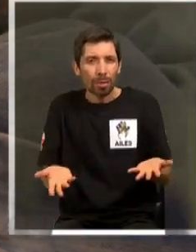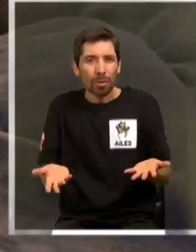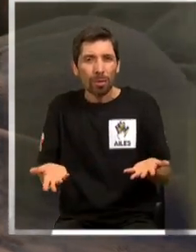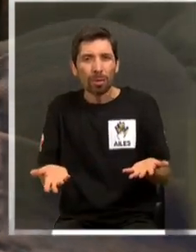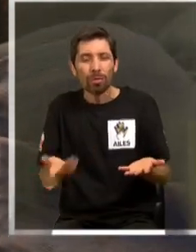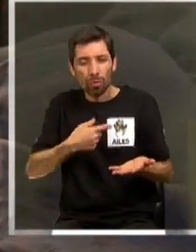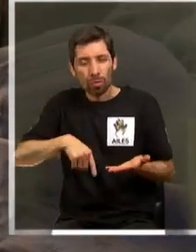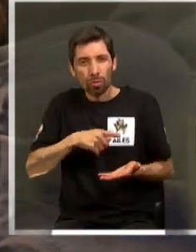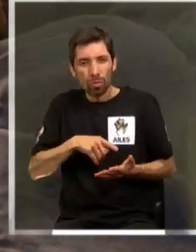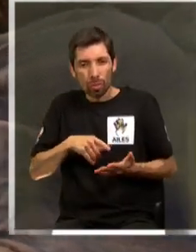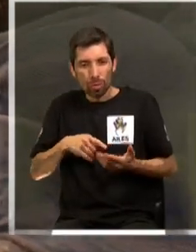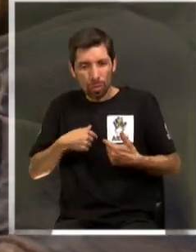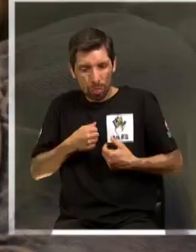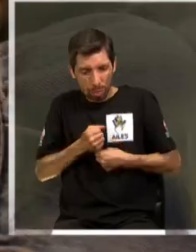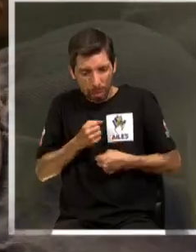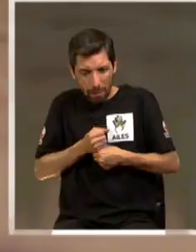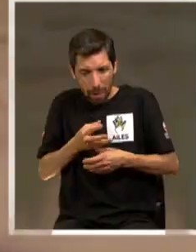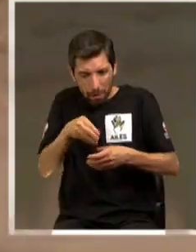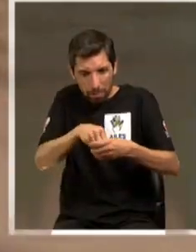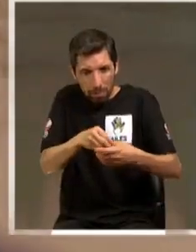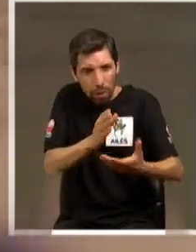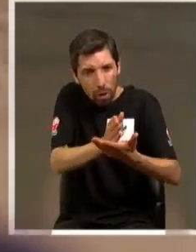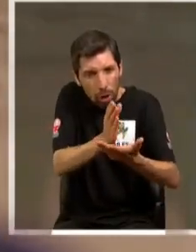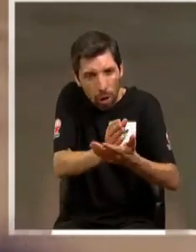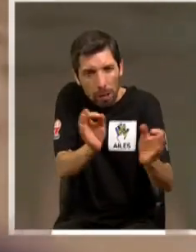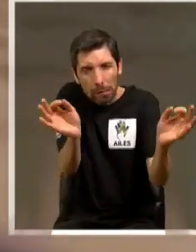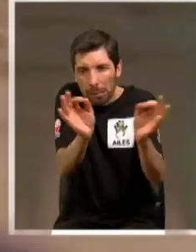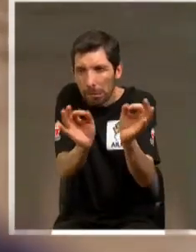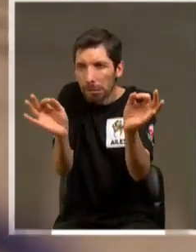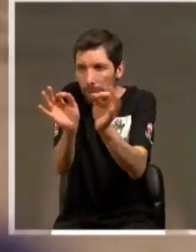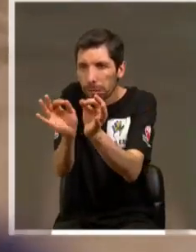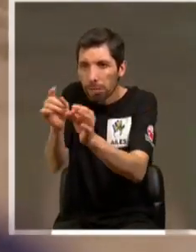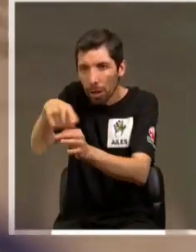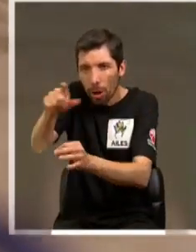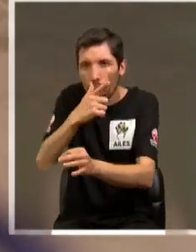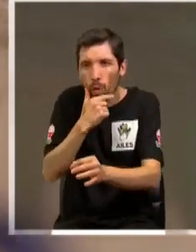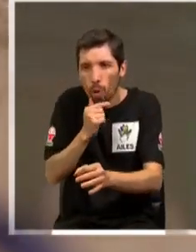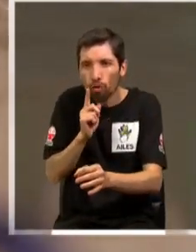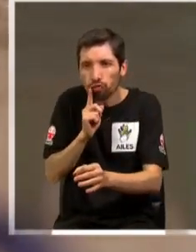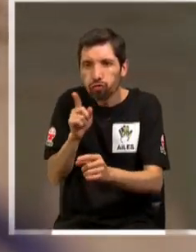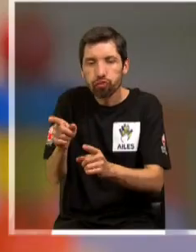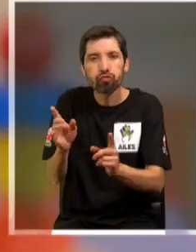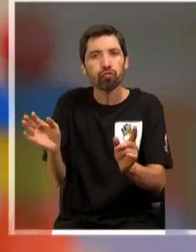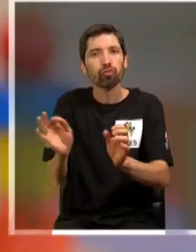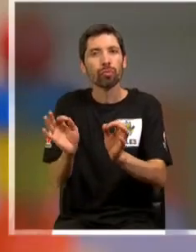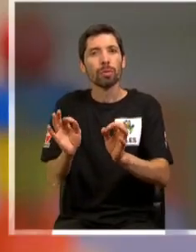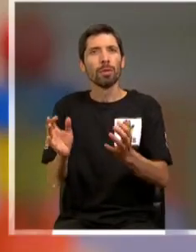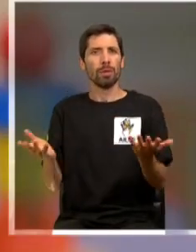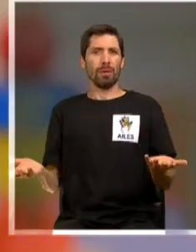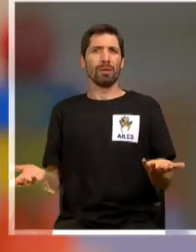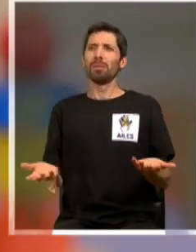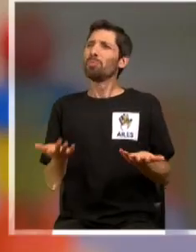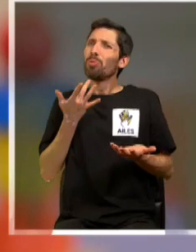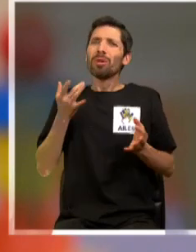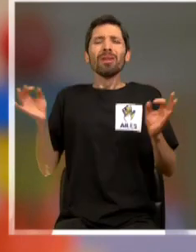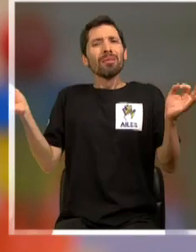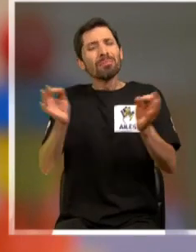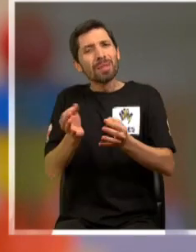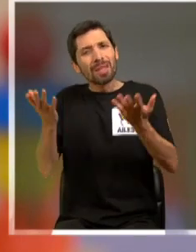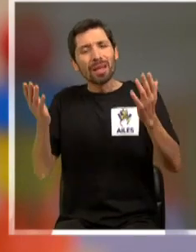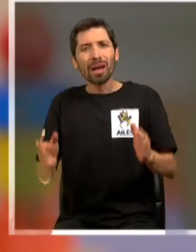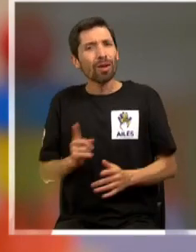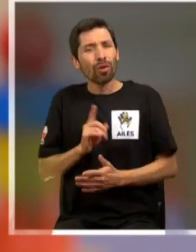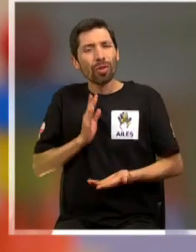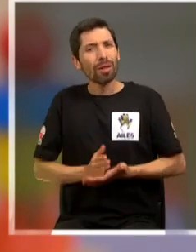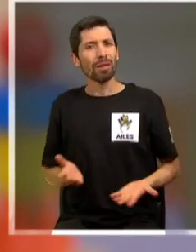hacemos un trabajo colaborativo con los colegios, aclarando todas las dudas que ellos pudieran tener, que uno ni siquiera debería explicar, porque